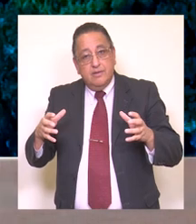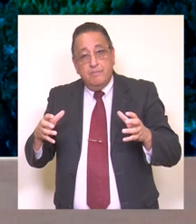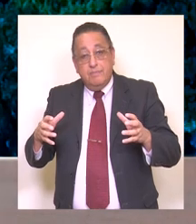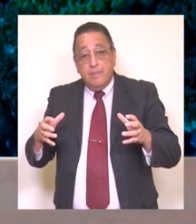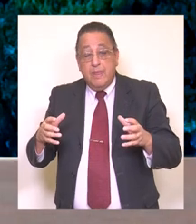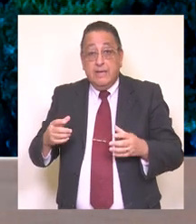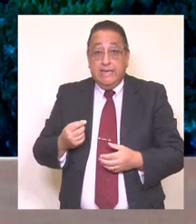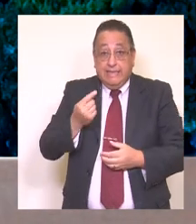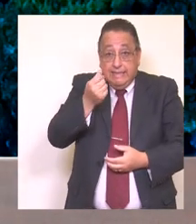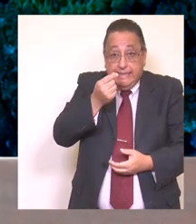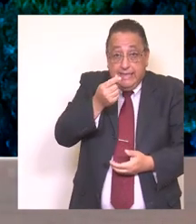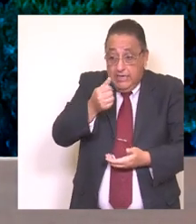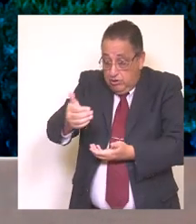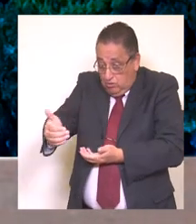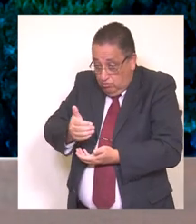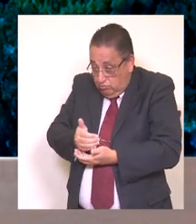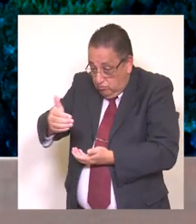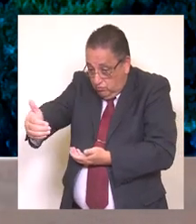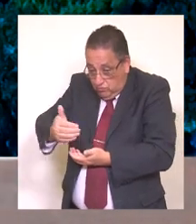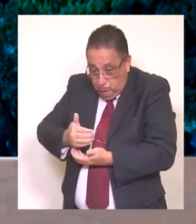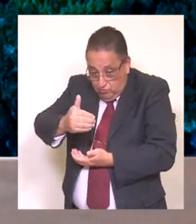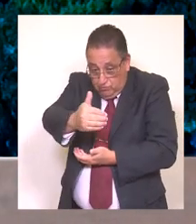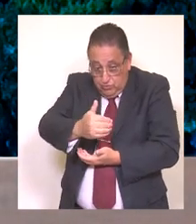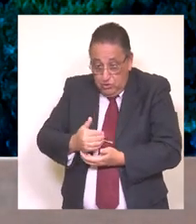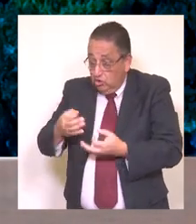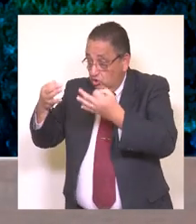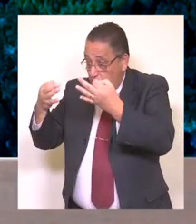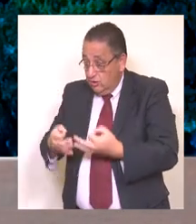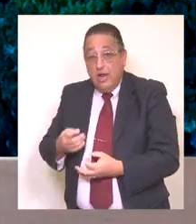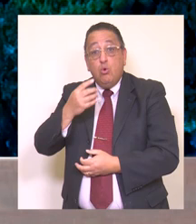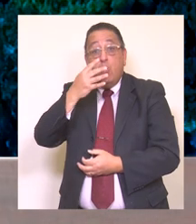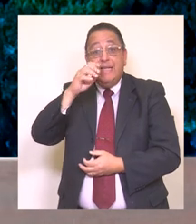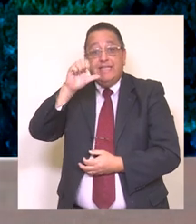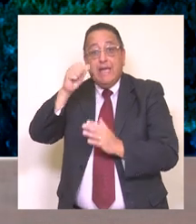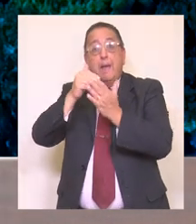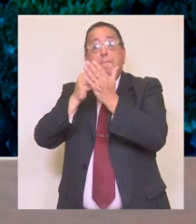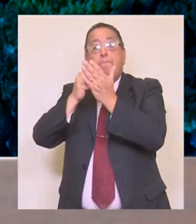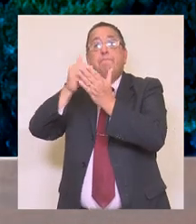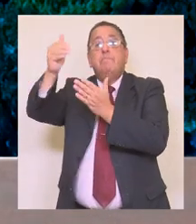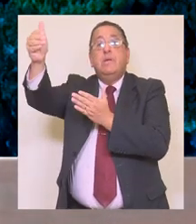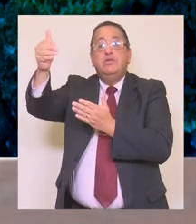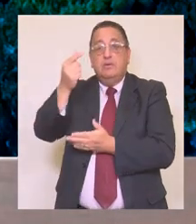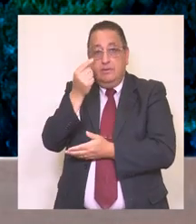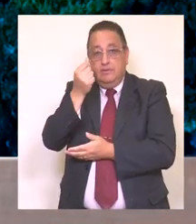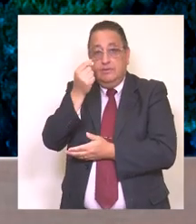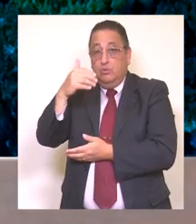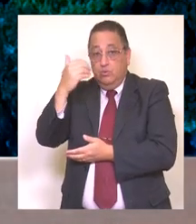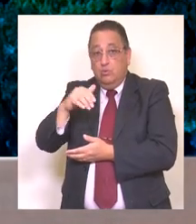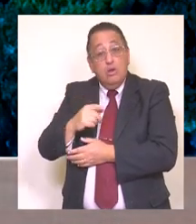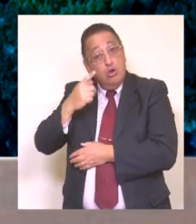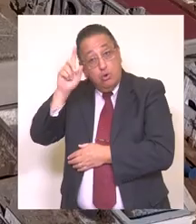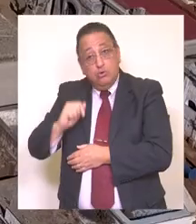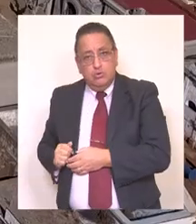de los mismos. Solo en ingresos, durante el 2019, obtuvimos más de 46 millones de